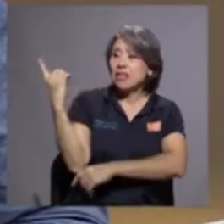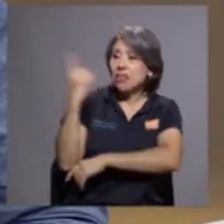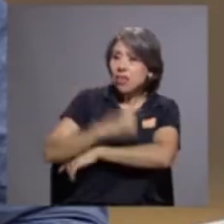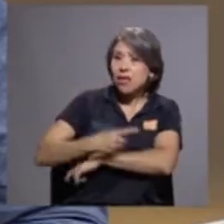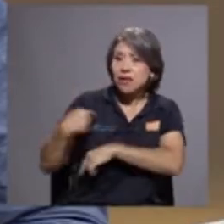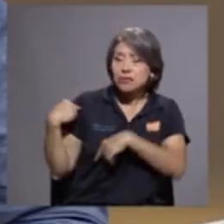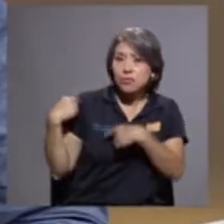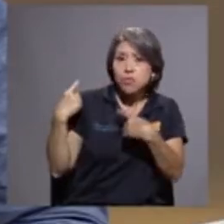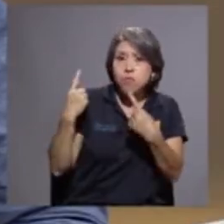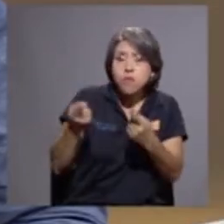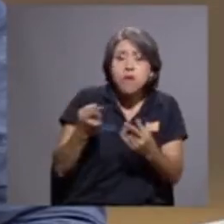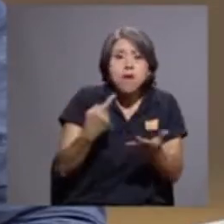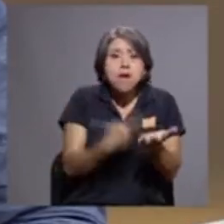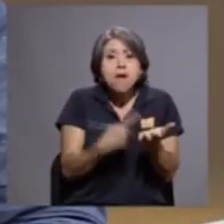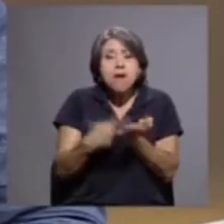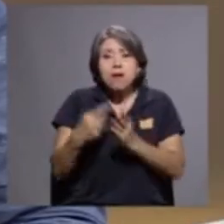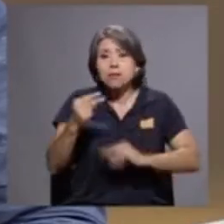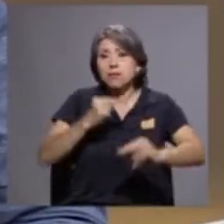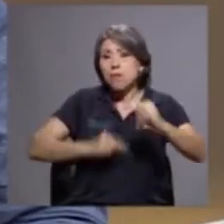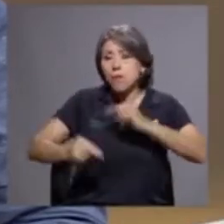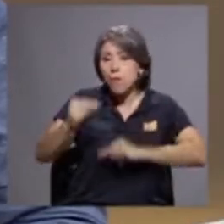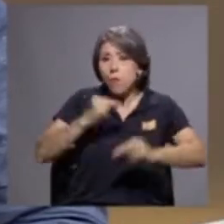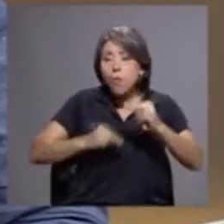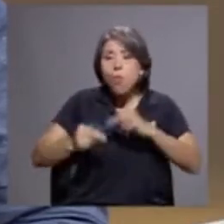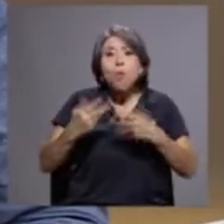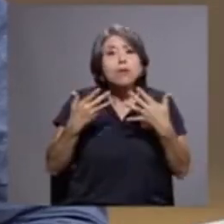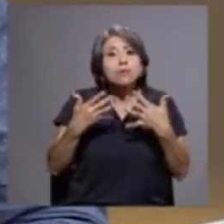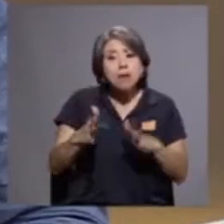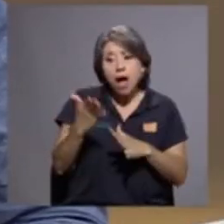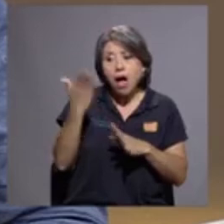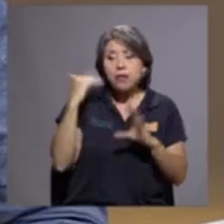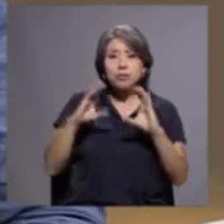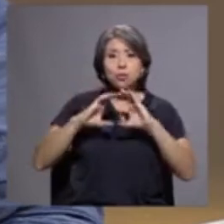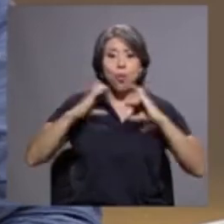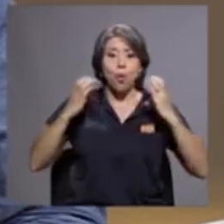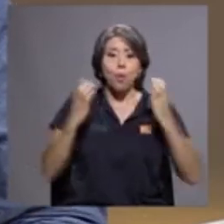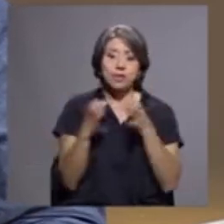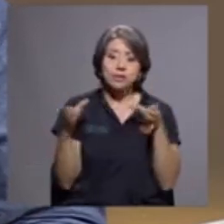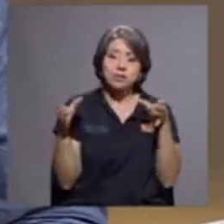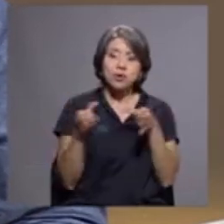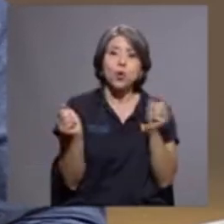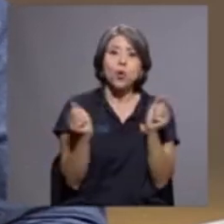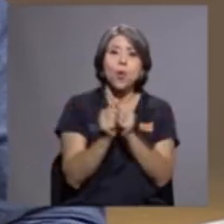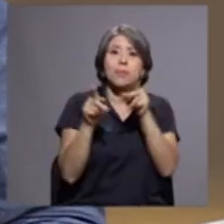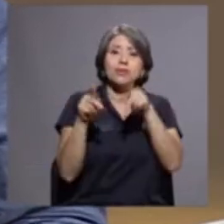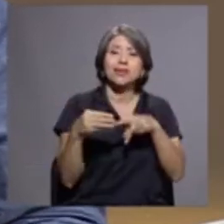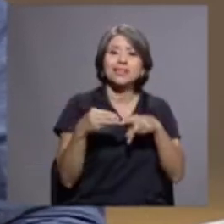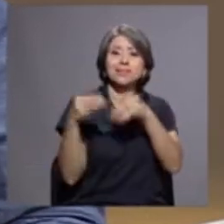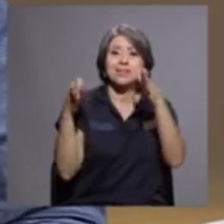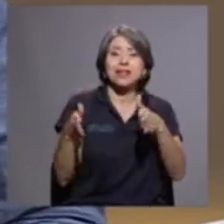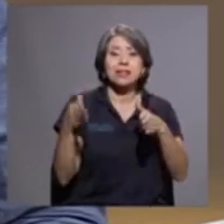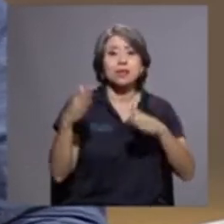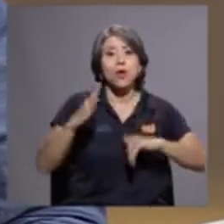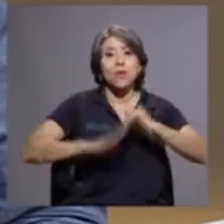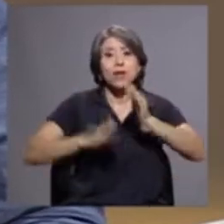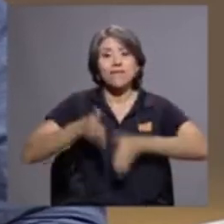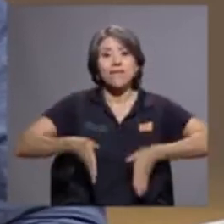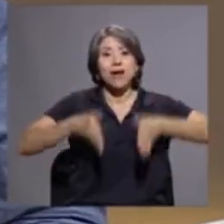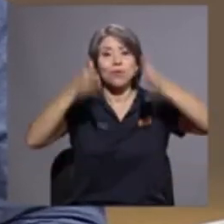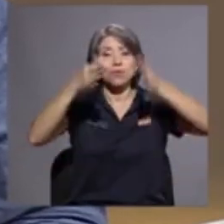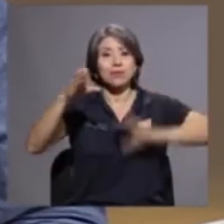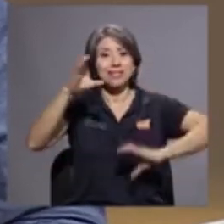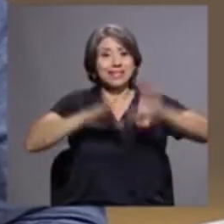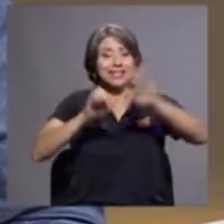estar en negociación, o sea, hubo una comisión con especialistas, bueno, porque la Facultad de Ciencias Sociales tiene un capital